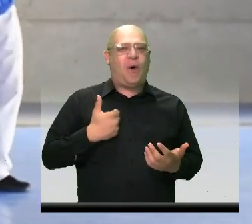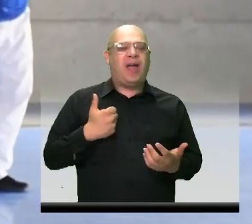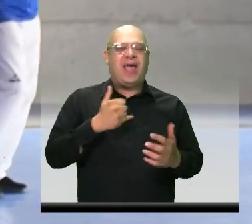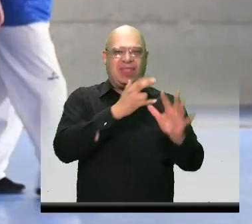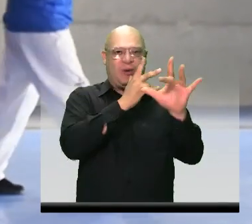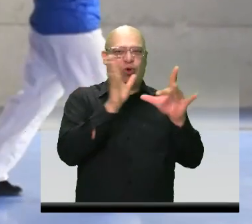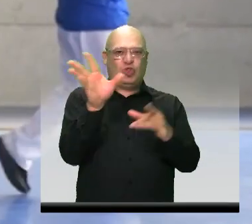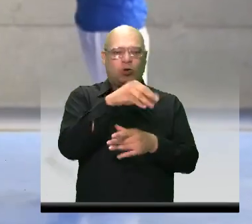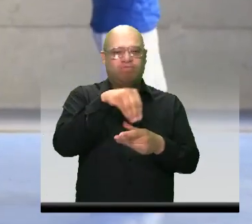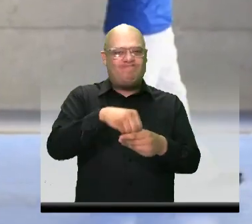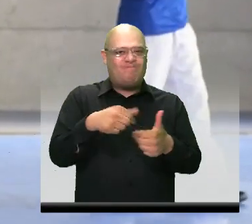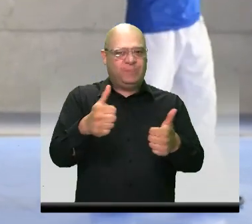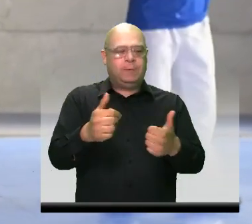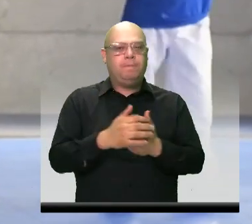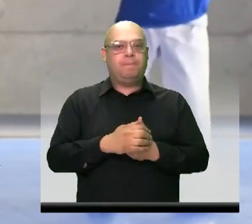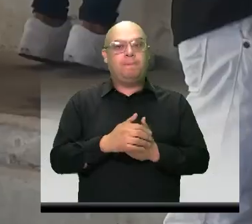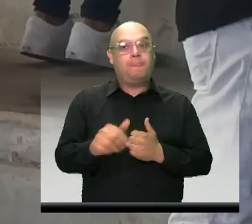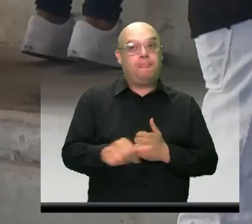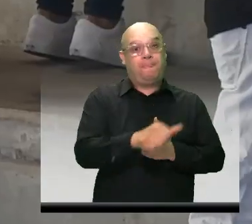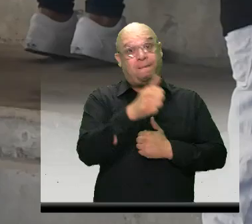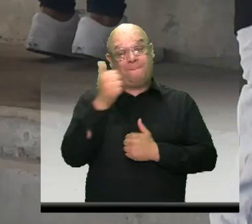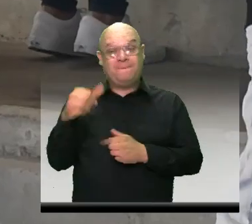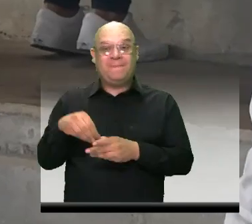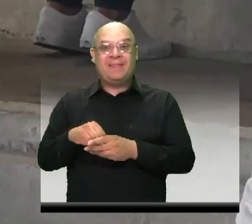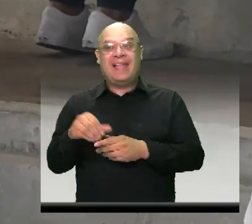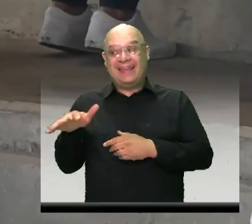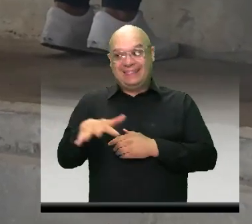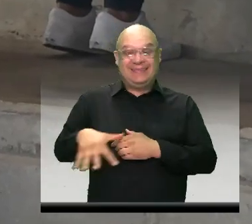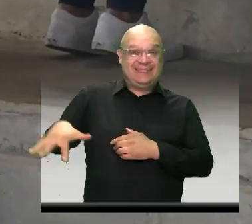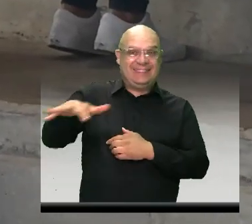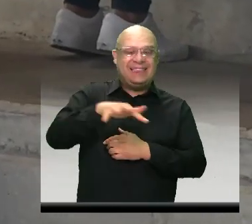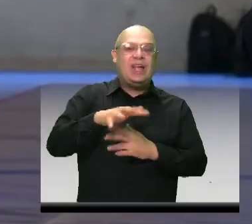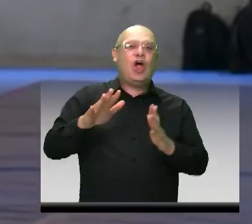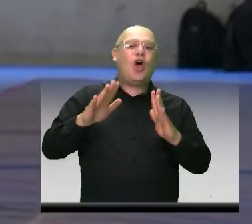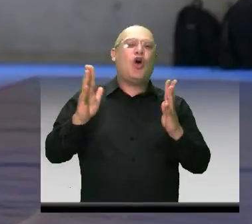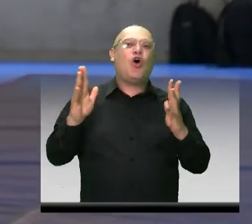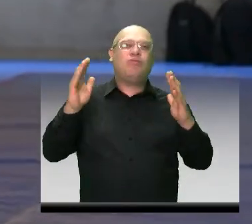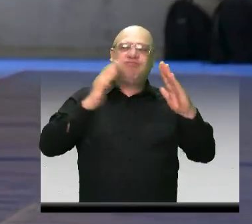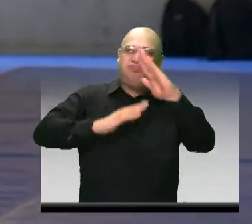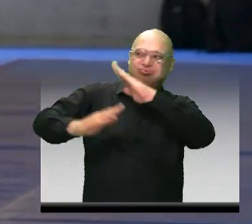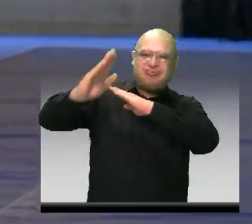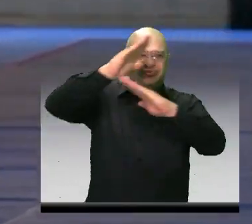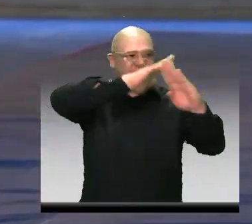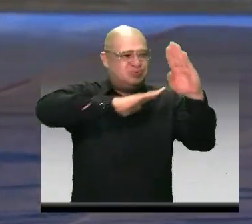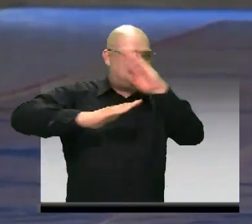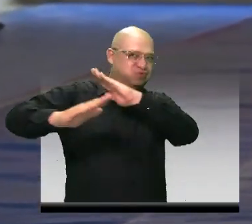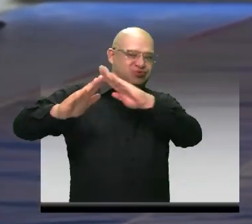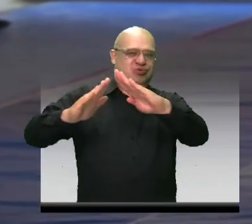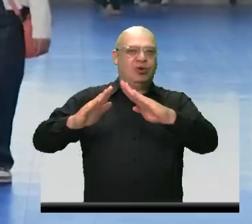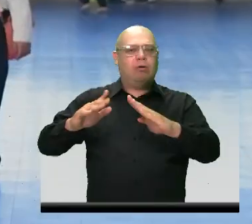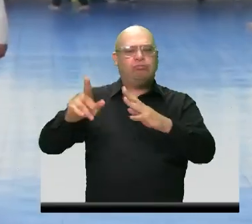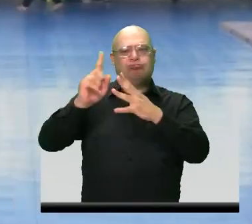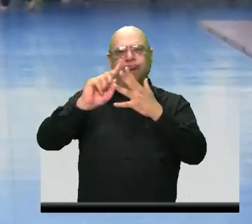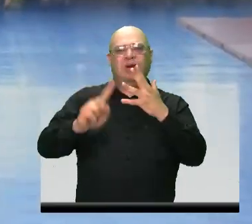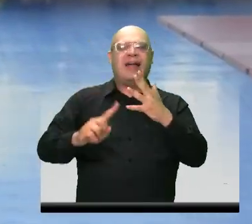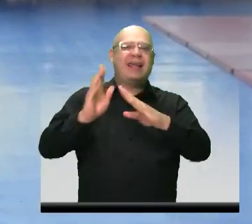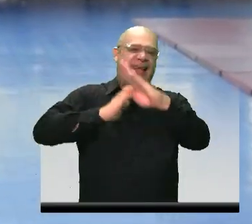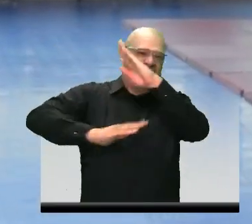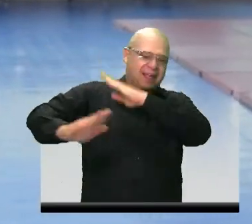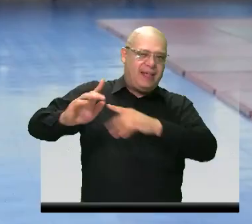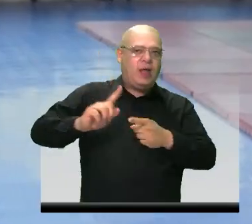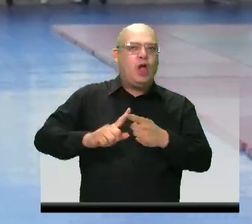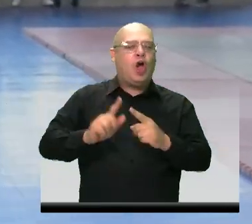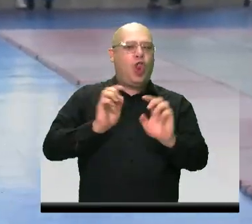Otro de los grandes espacios de la UBA intermunicipal es el Coliseo de Combate, que albergará las disciplinas de karate, lucha,